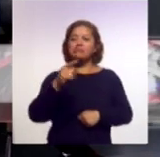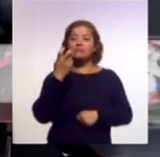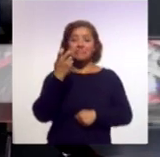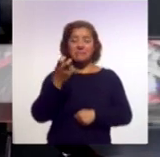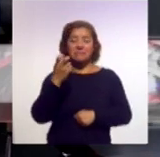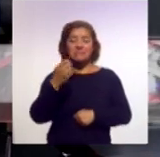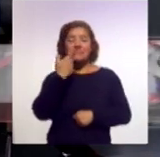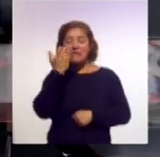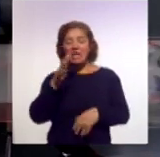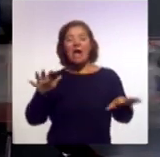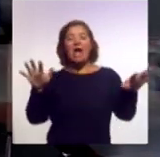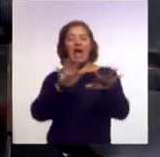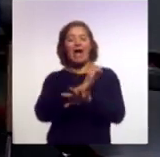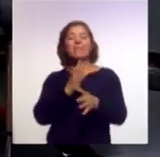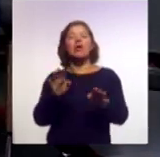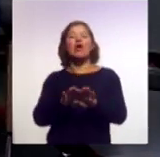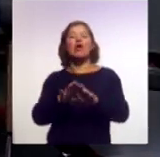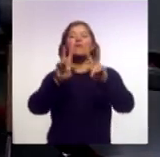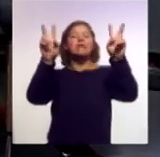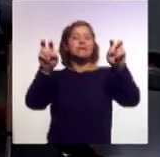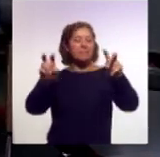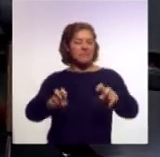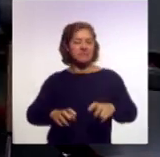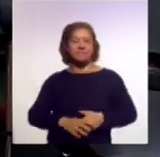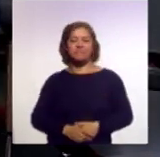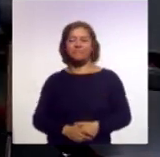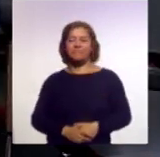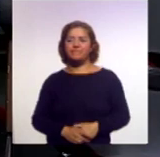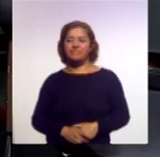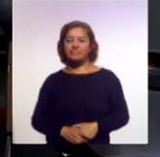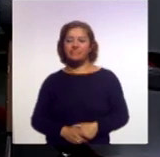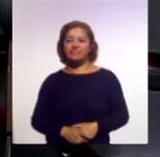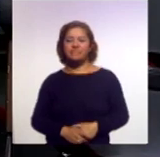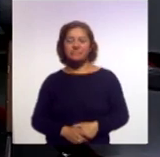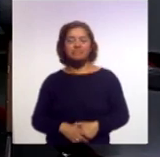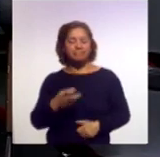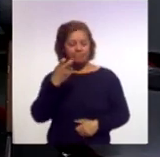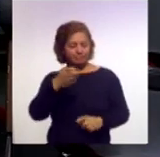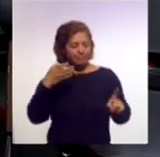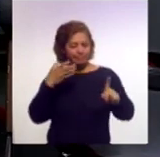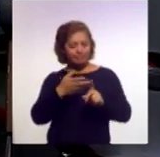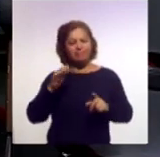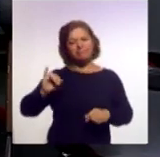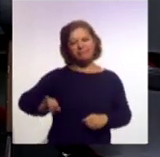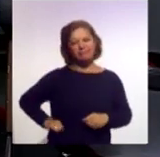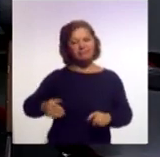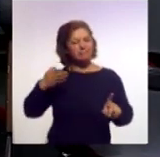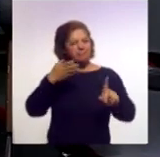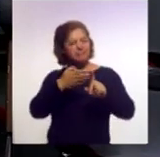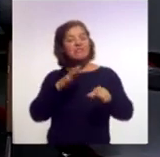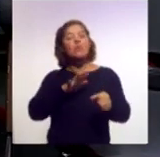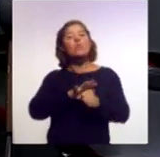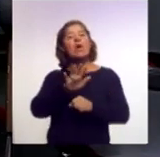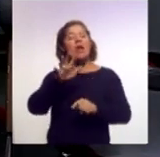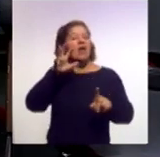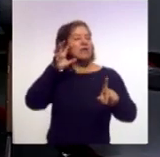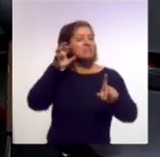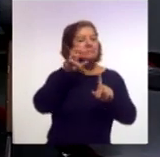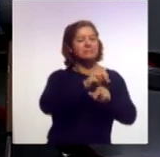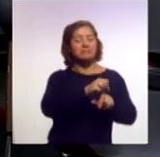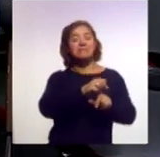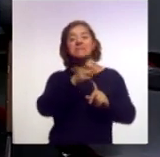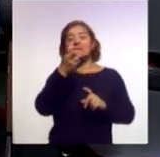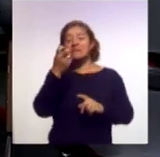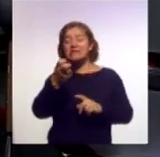temática. Claro, ahora bien, exacto, hablando de la temática, ¿cuál es la intención? La intención de realizar este tipo de